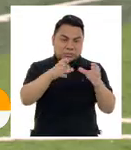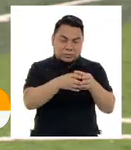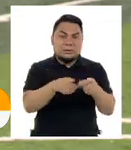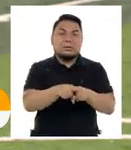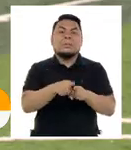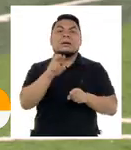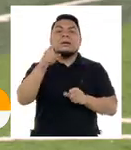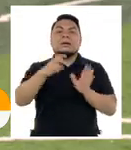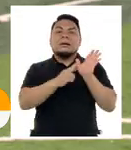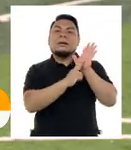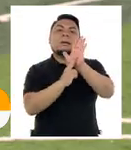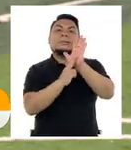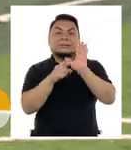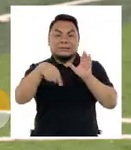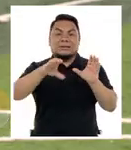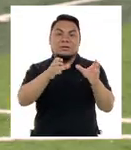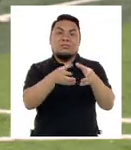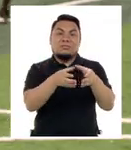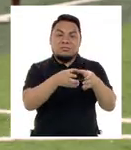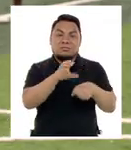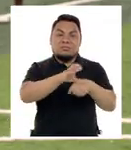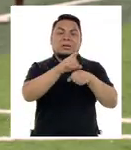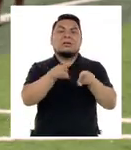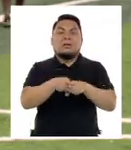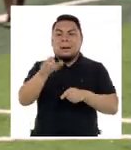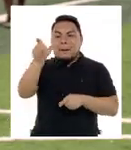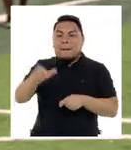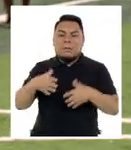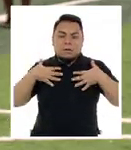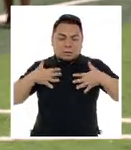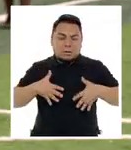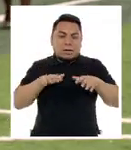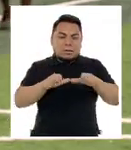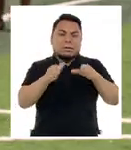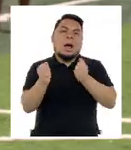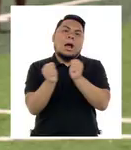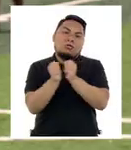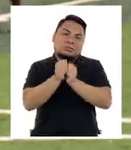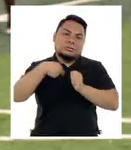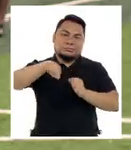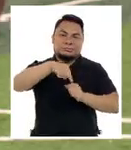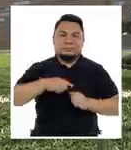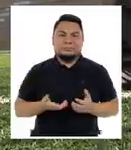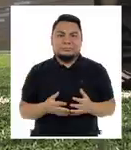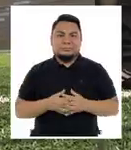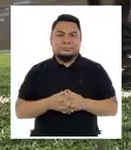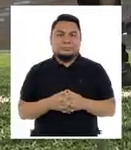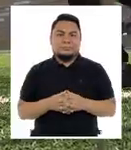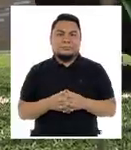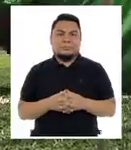nosotros un representante de la delegación y necesitamos un terapista físico que nos acompañe en este proceso